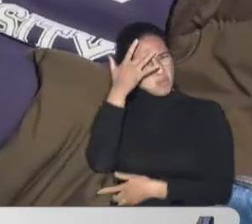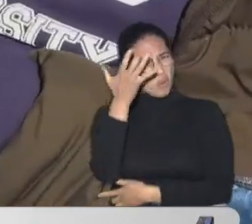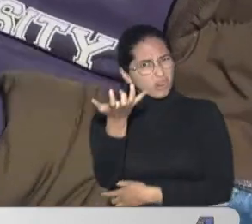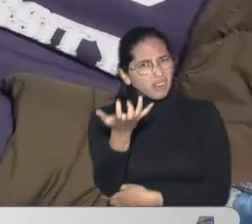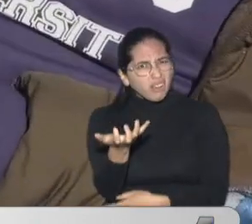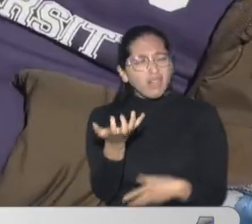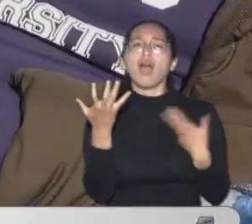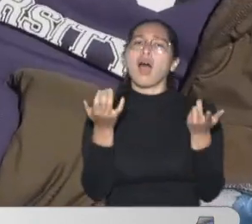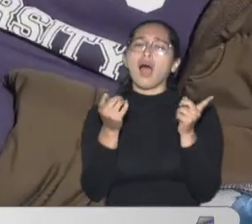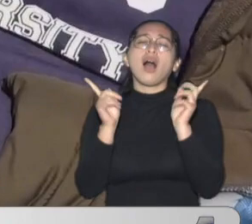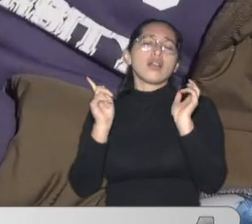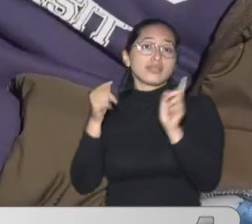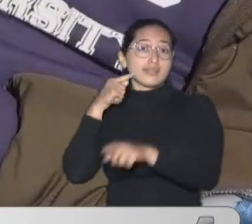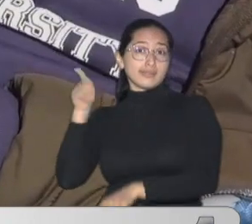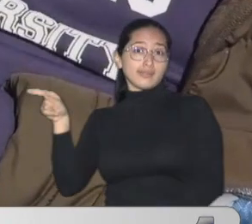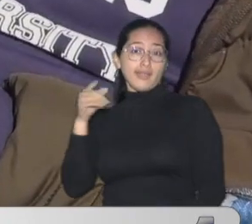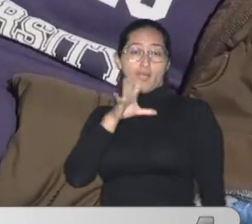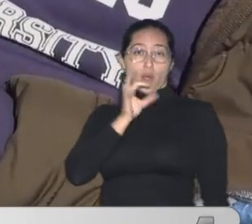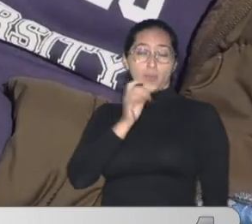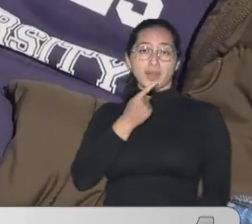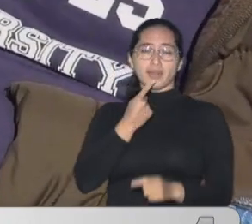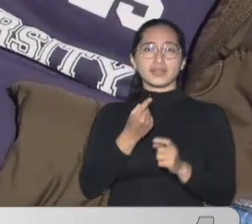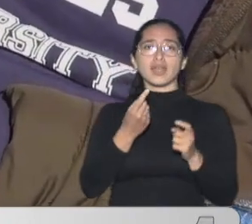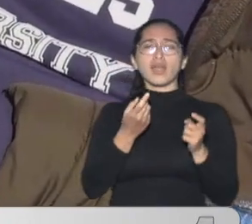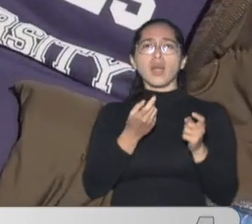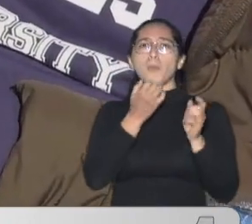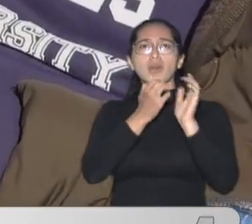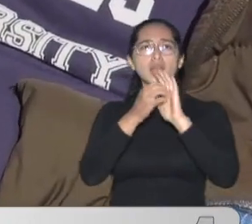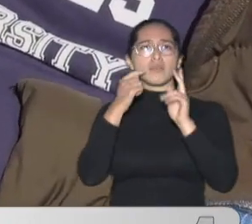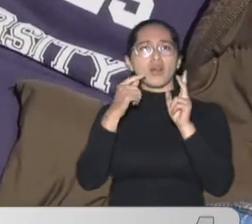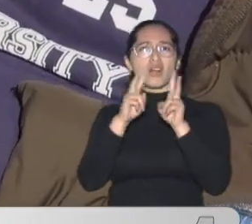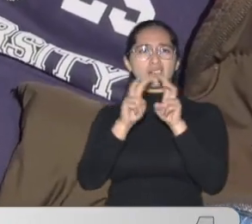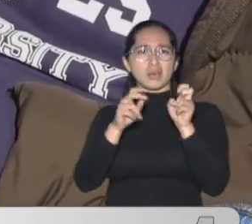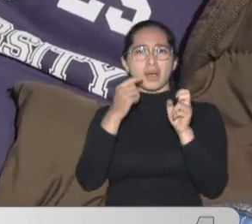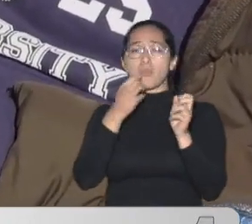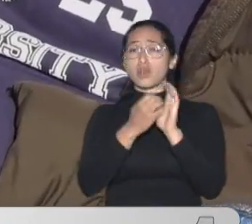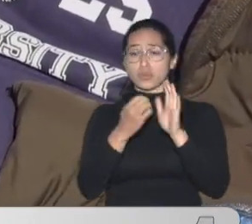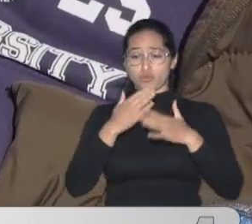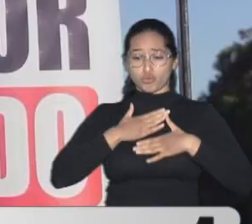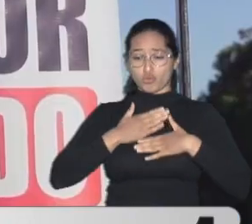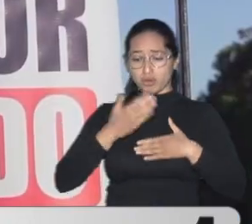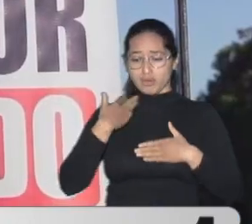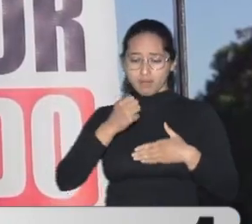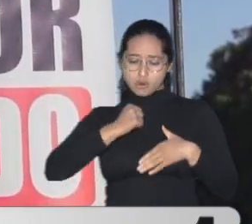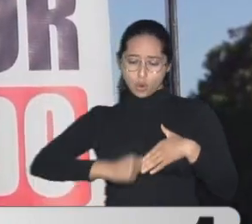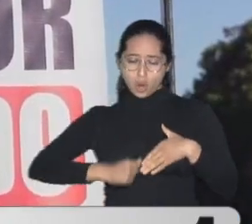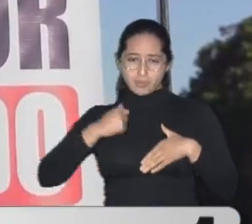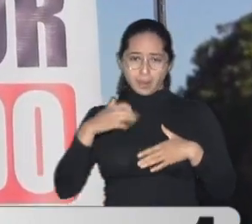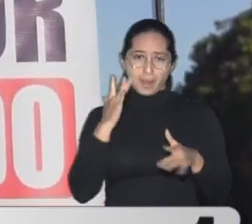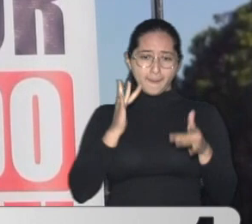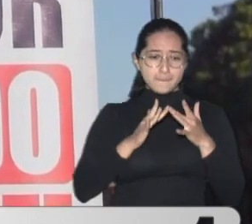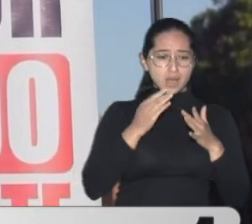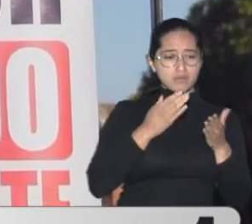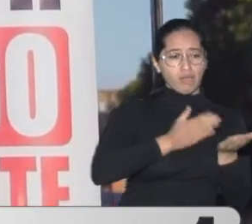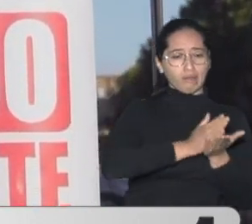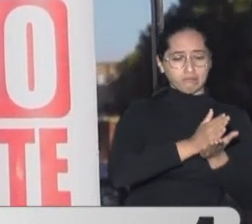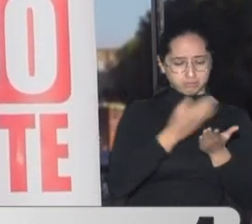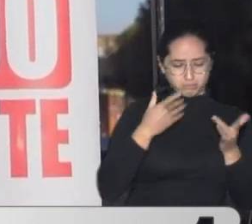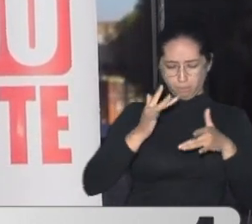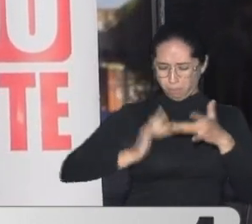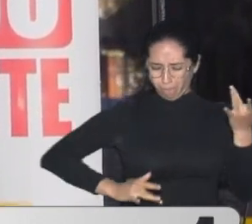que él realizó Y los estudios pues no pertenecerían a la rama Que él estudió Y que por ende no serían los indicados Para